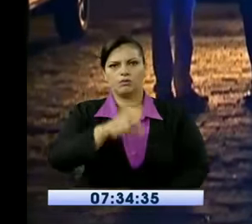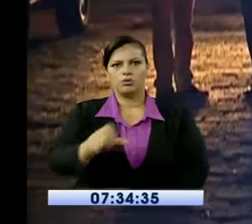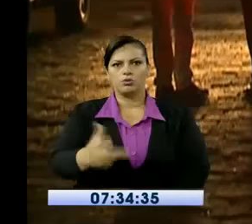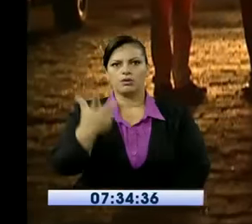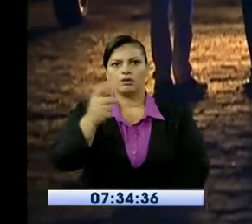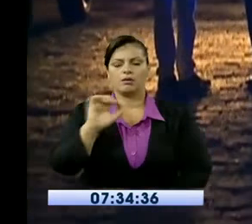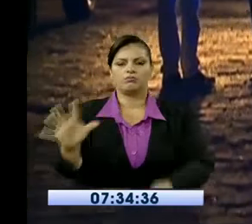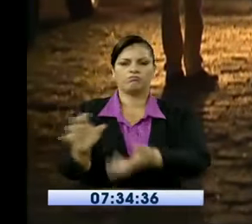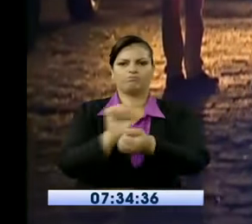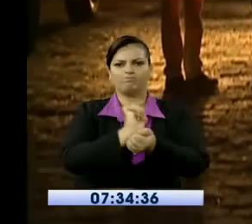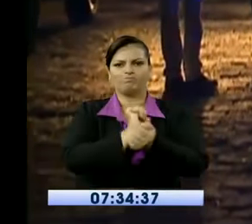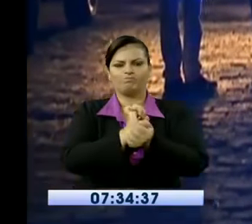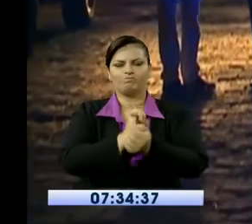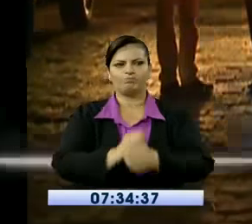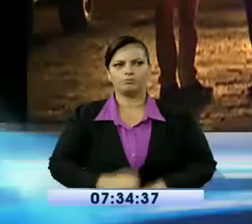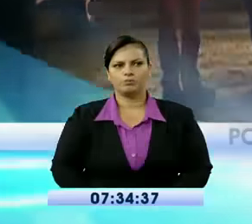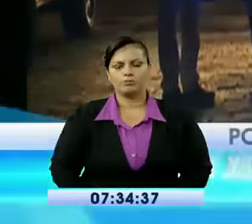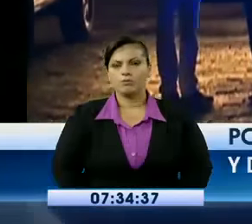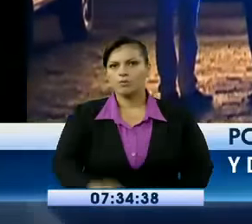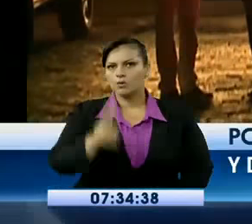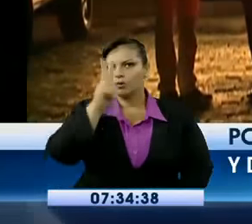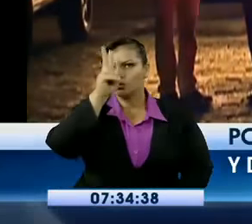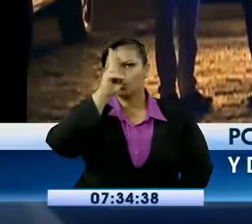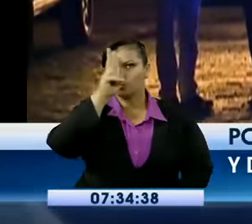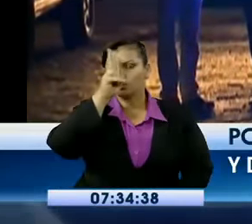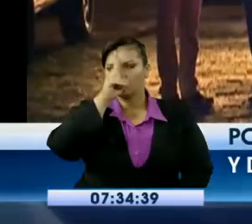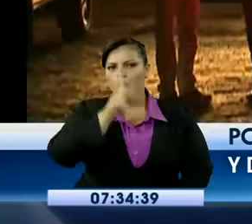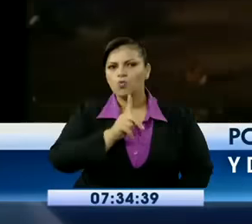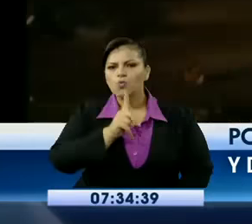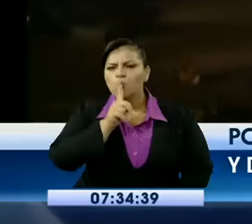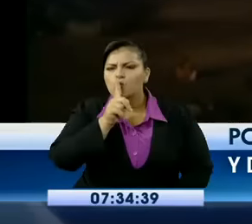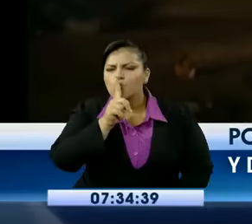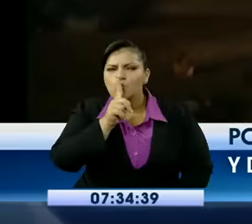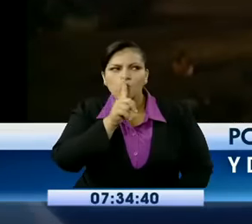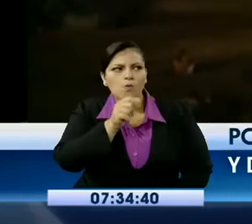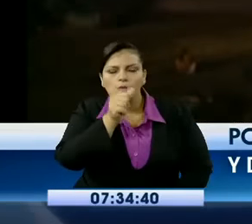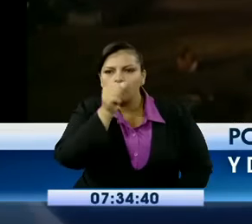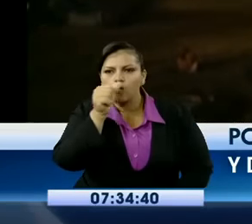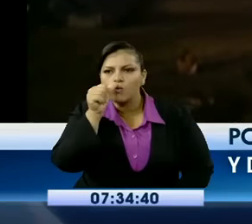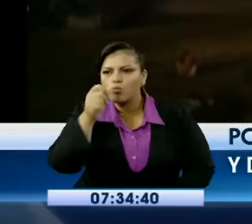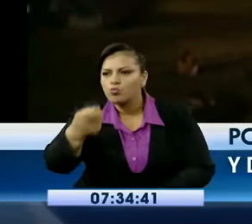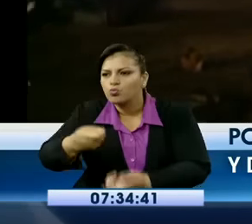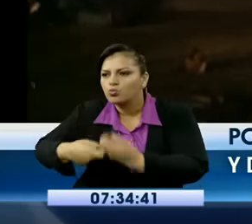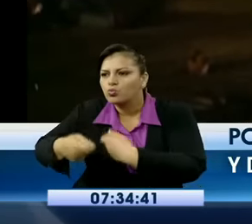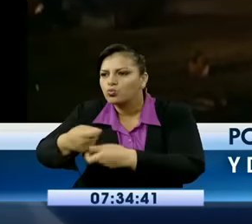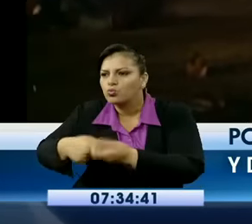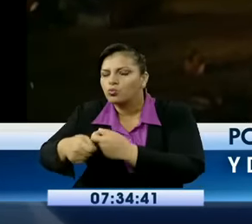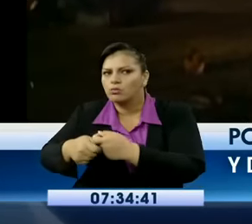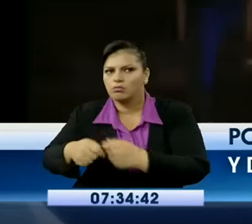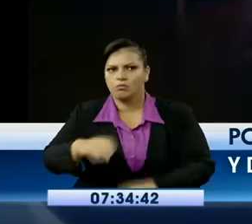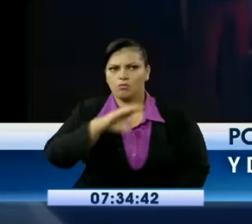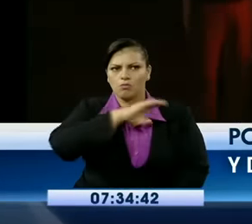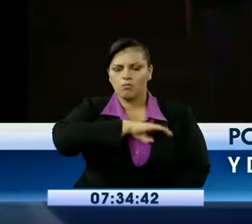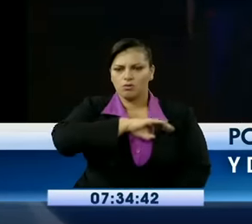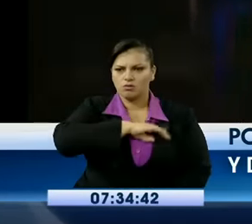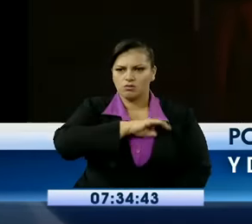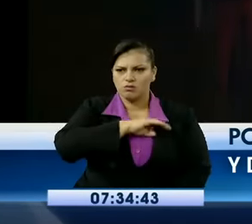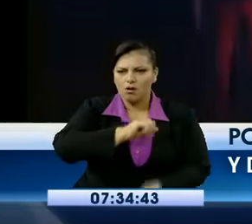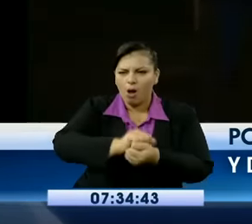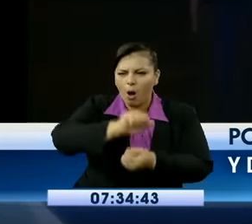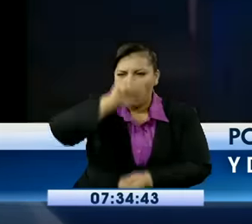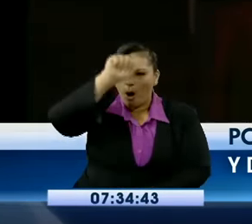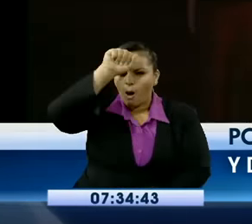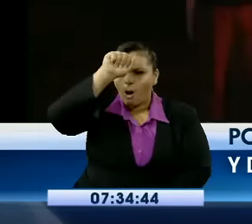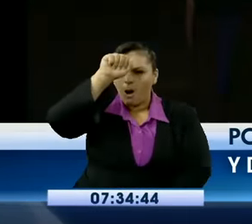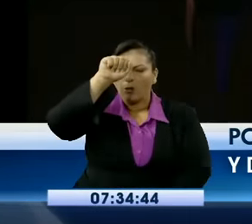Como que buscaban camuflarse en la oscuridad y pasar desapercibidos, pero a la mirada de los agentes de la VAC no lograron esquivar. Y cuando transitaban